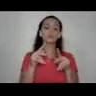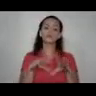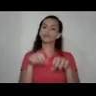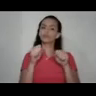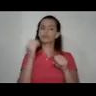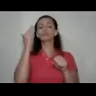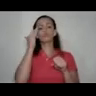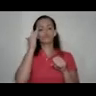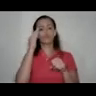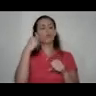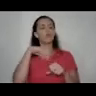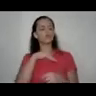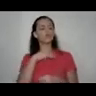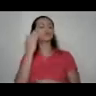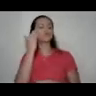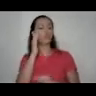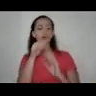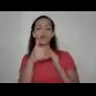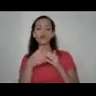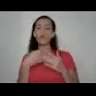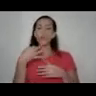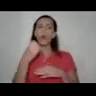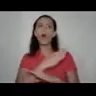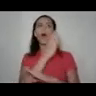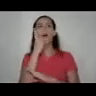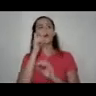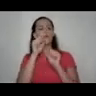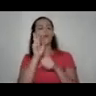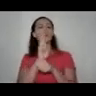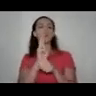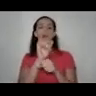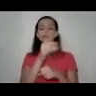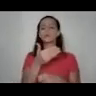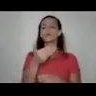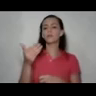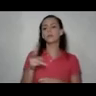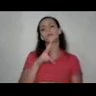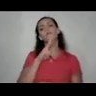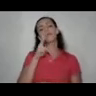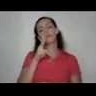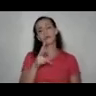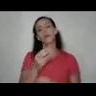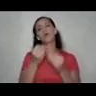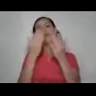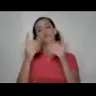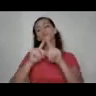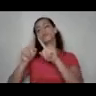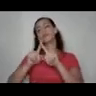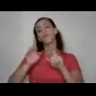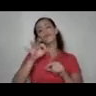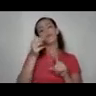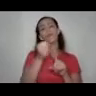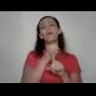consideración estuviéramos conscientes todo el día para poder utilizar estas herramientas realmente muchas de las diferentes formas de